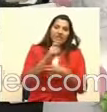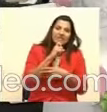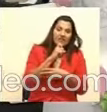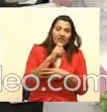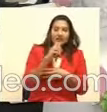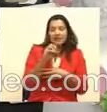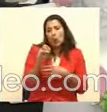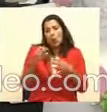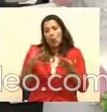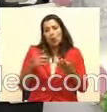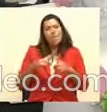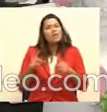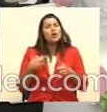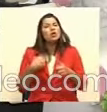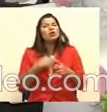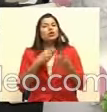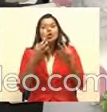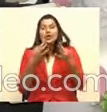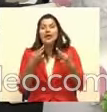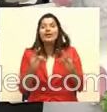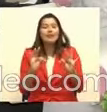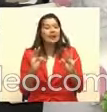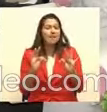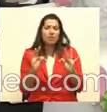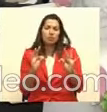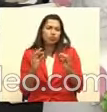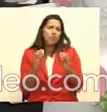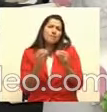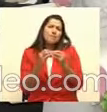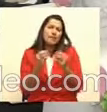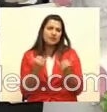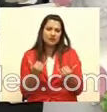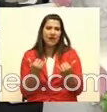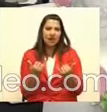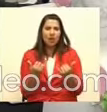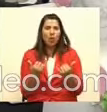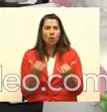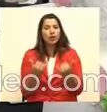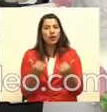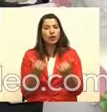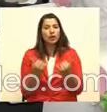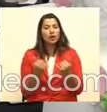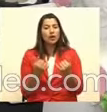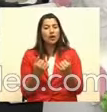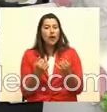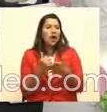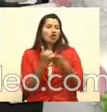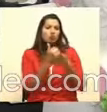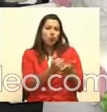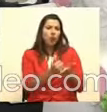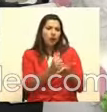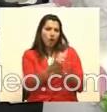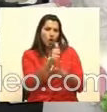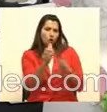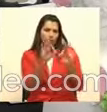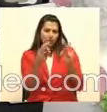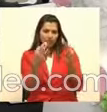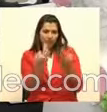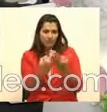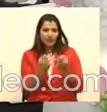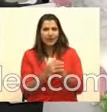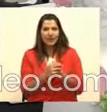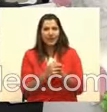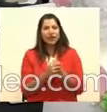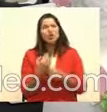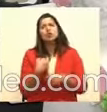Pero realmente tratamos de que en estos tiempos disfruten en la familia y no, ¿verdad? Hemos llegado a cobrar la